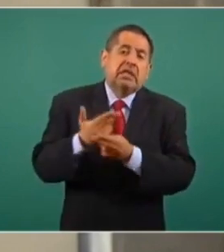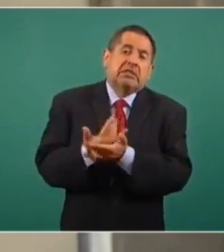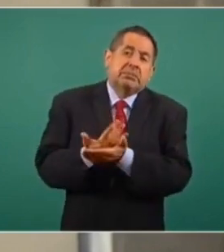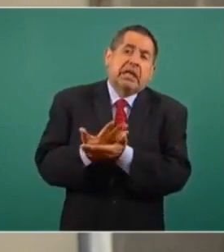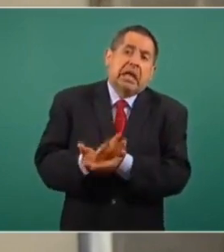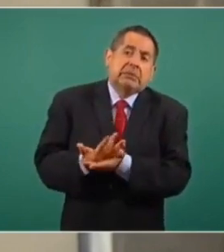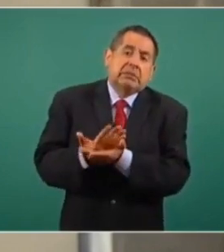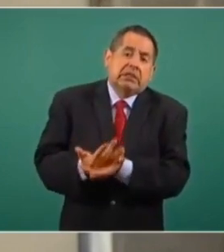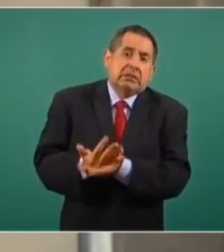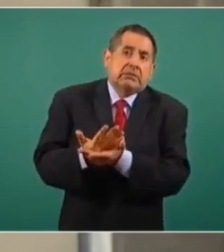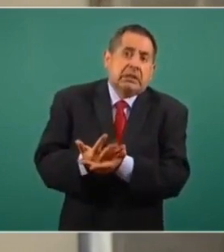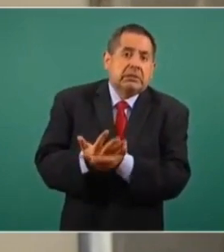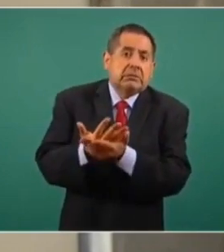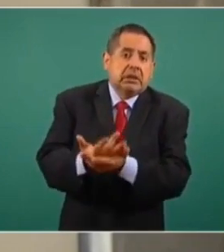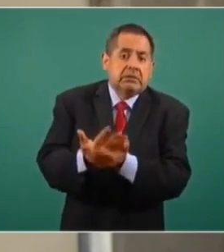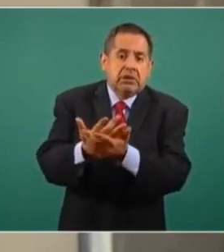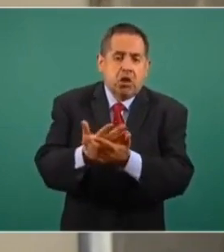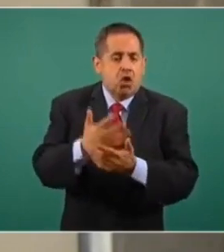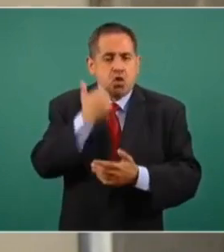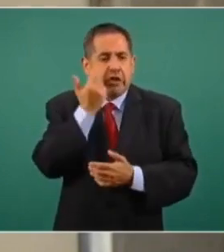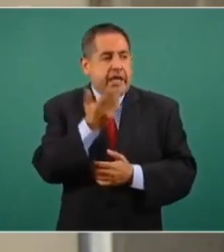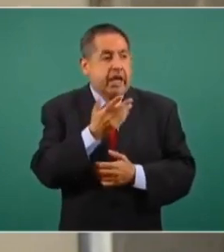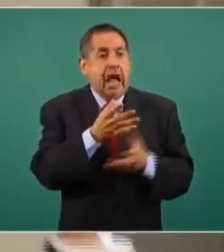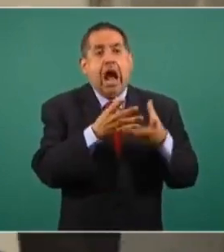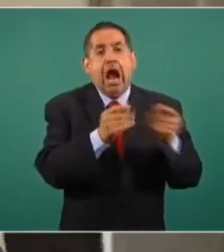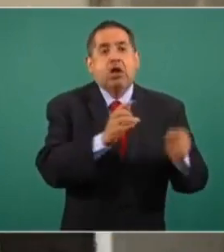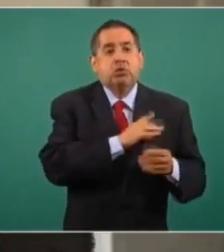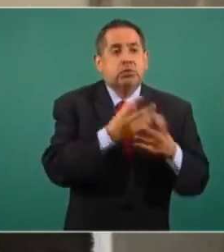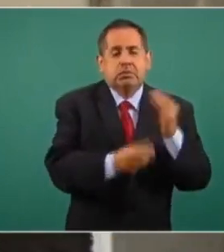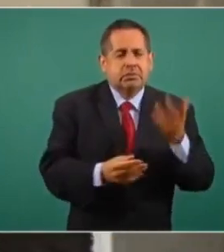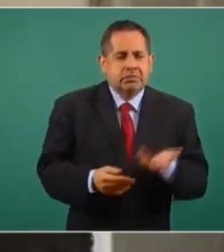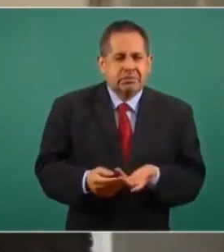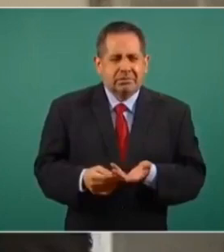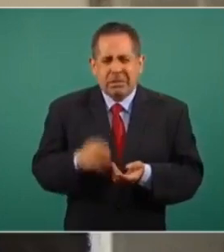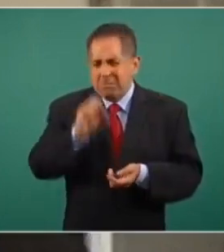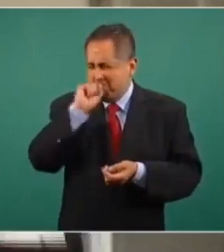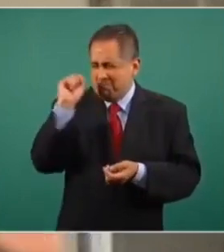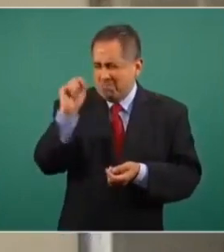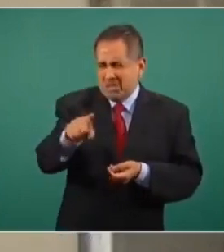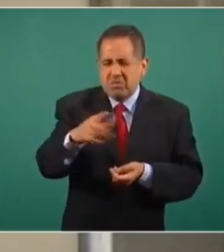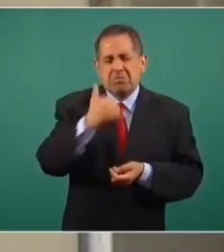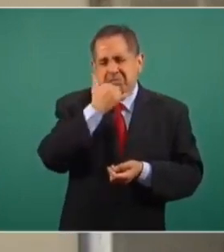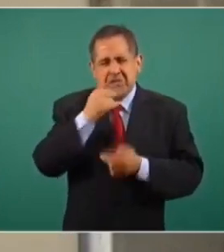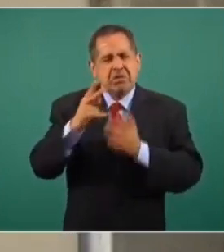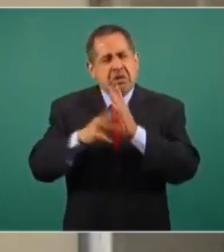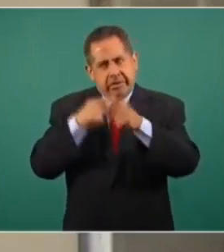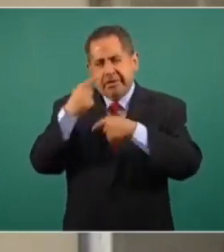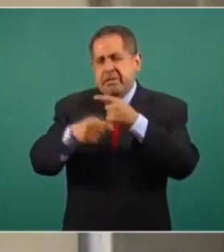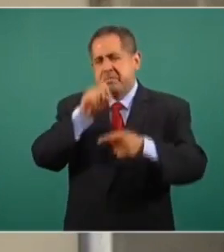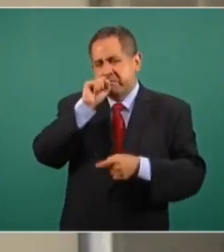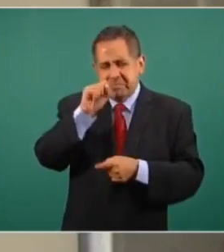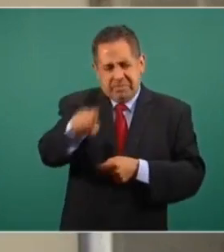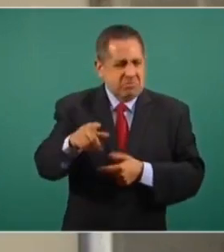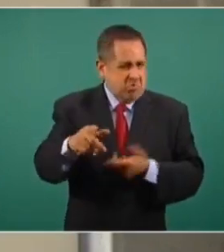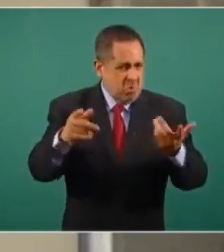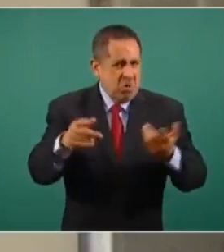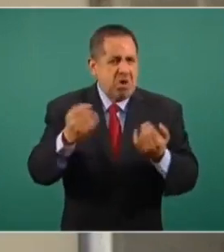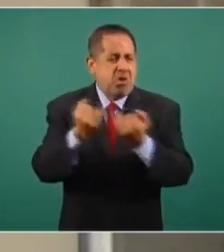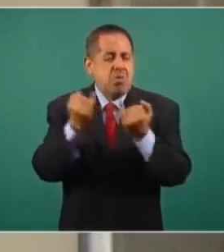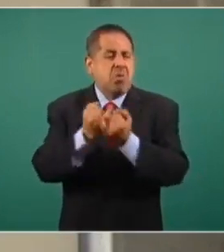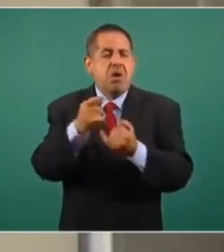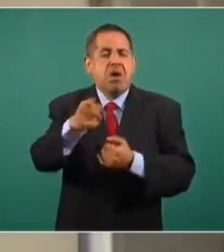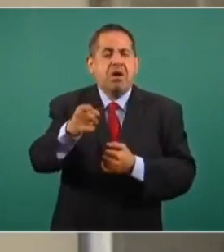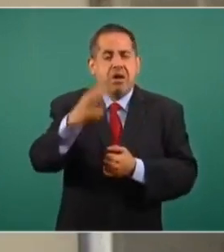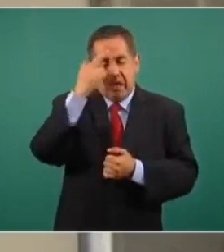esperando, están esperando, no lo quieren asustar. Y eso mismo se escuchó, perdón que traiga el caso, pero cuando